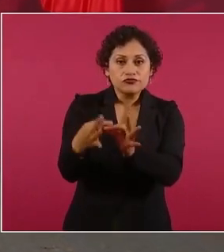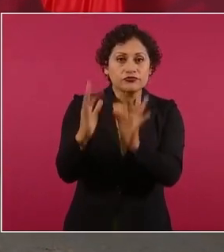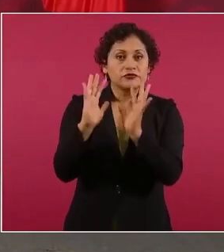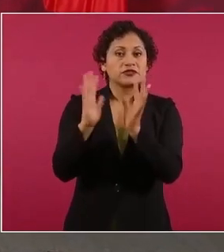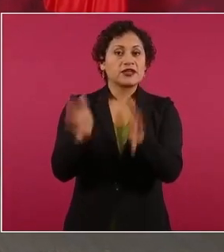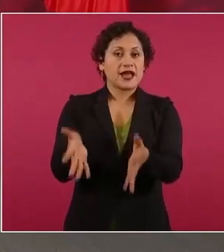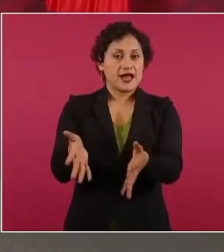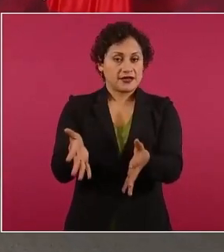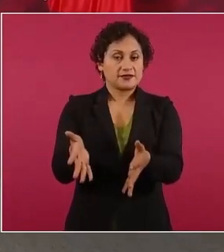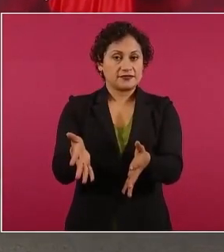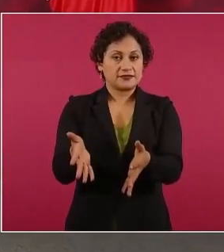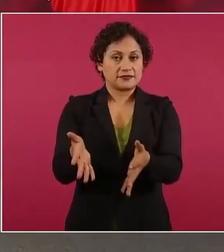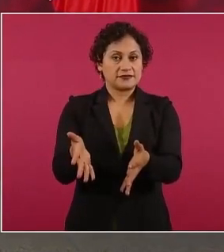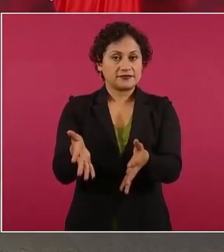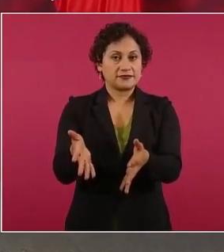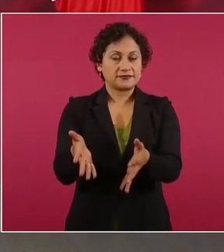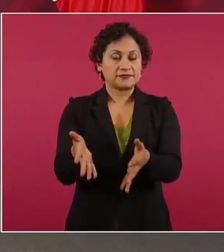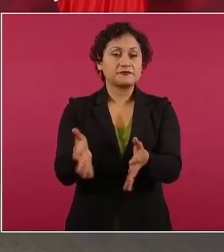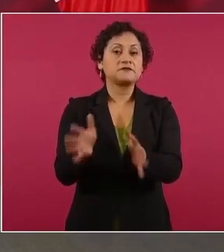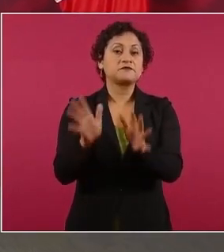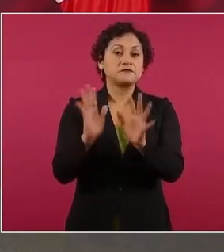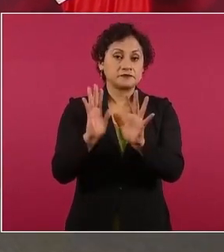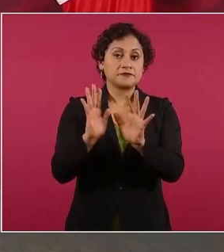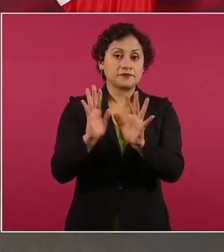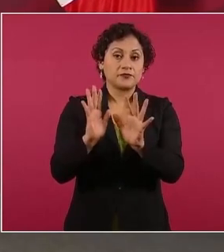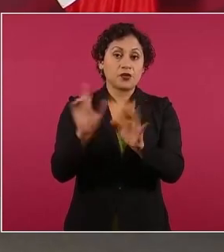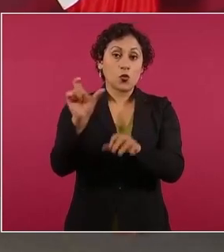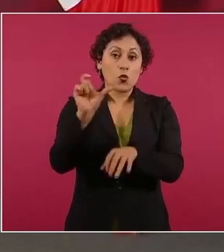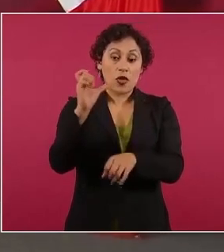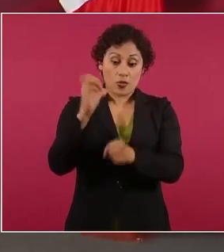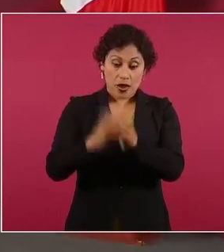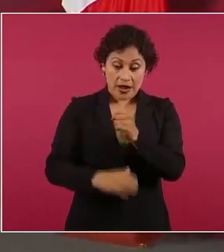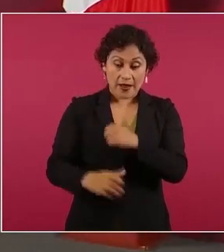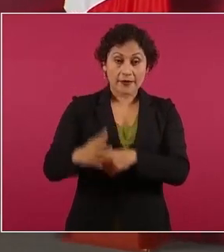y vamos a terminar el gobierno con 500